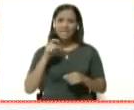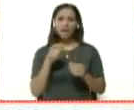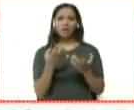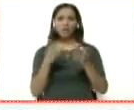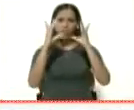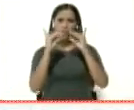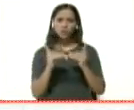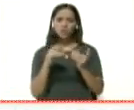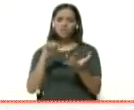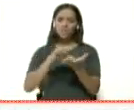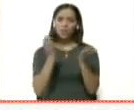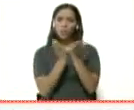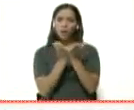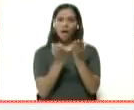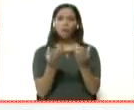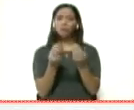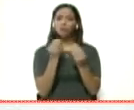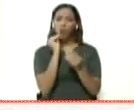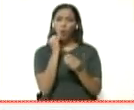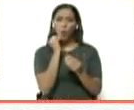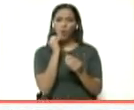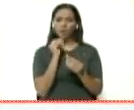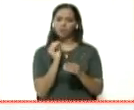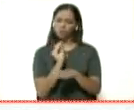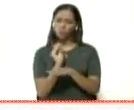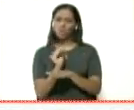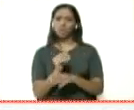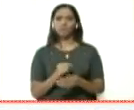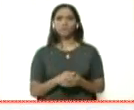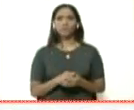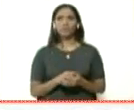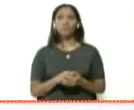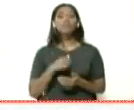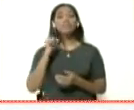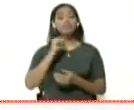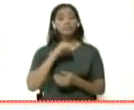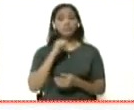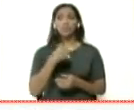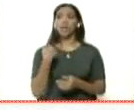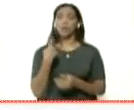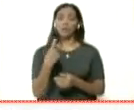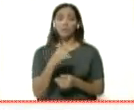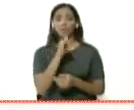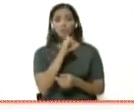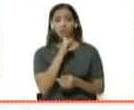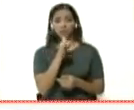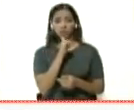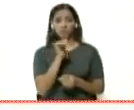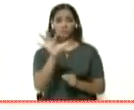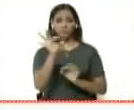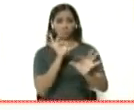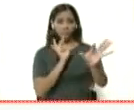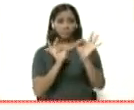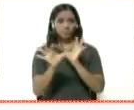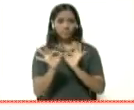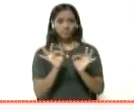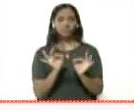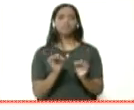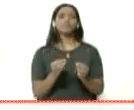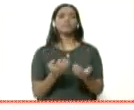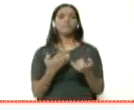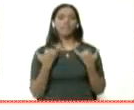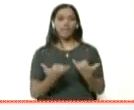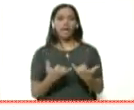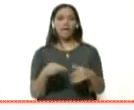escolares, ya que ahí concurren muchos jóvenes? Sí, la primera medida que se está tomando, y ya seguramente